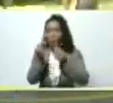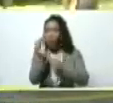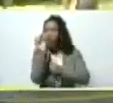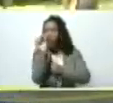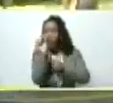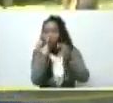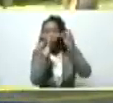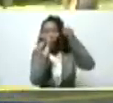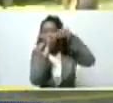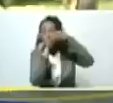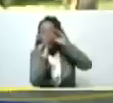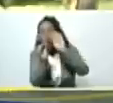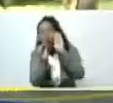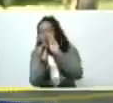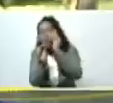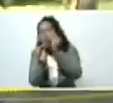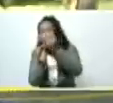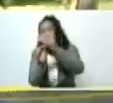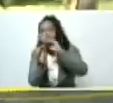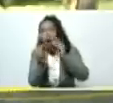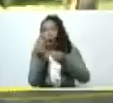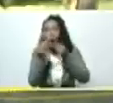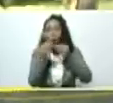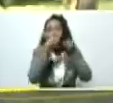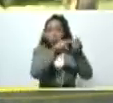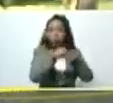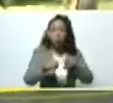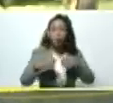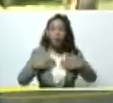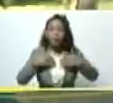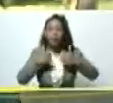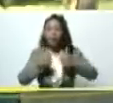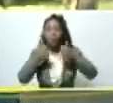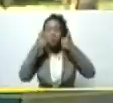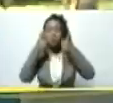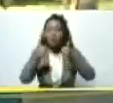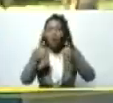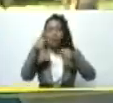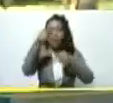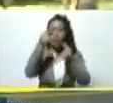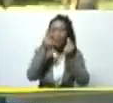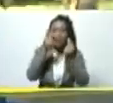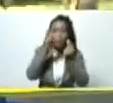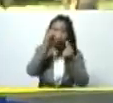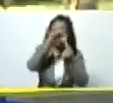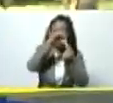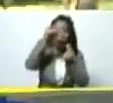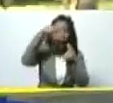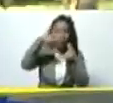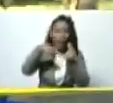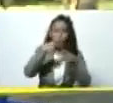la semilla agroecológica la semilla sana la semilla aquí producida